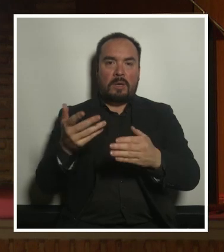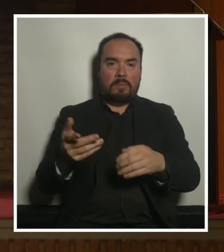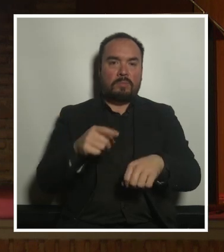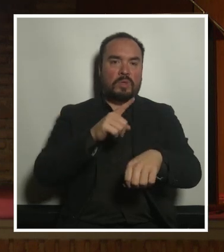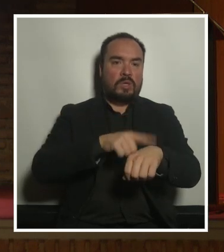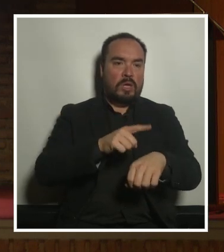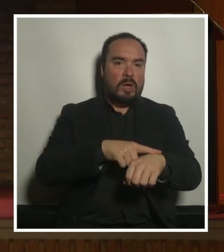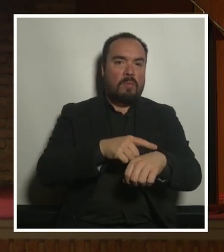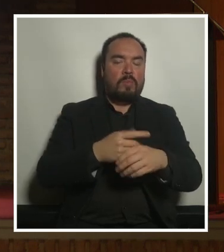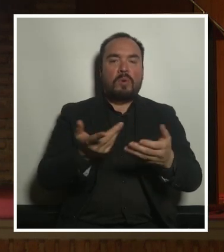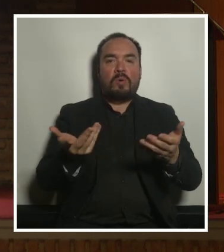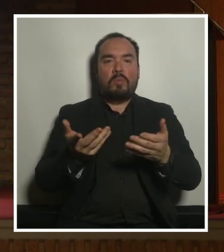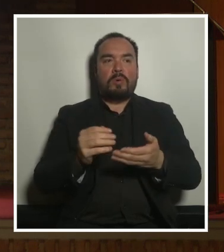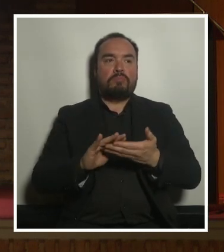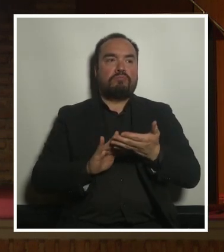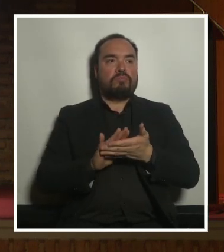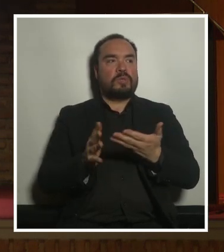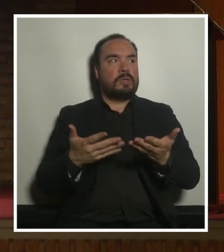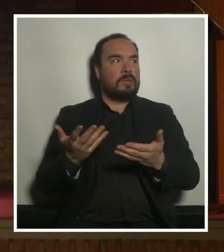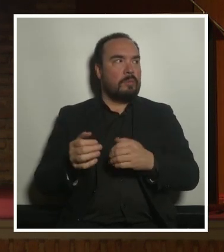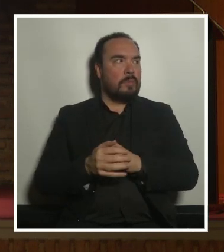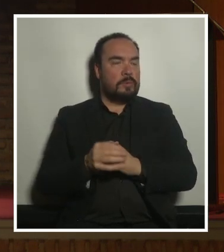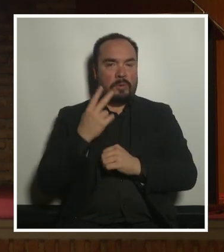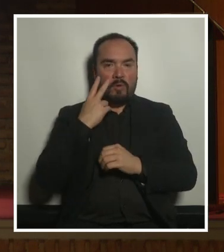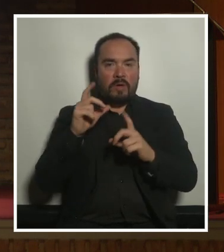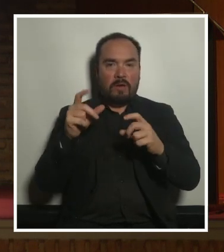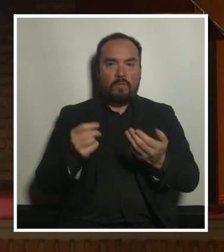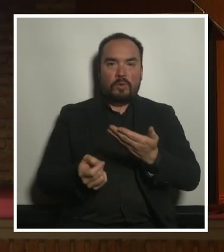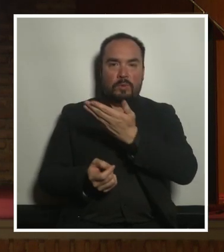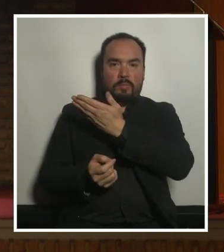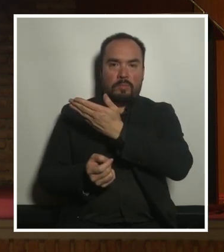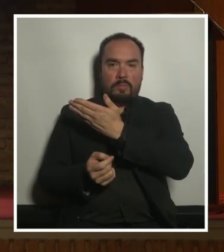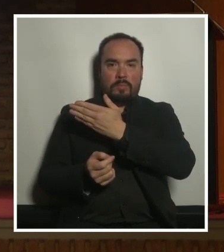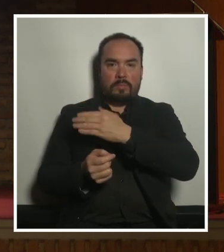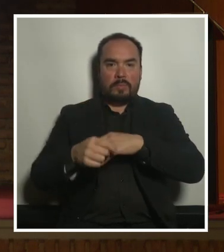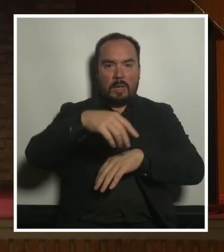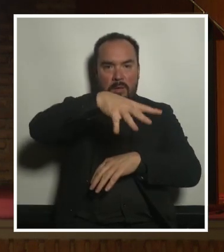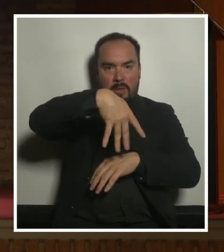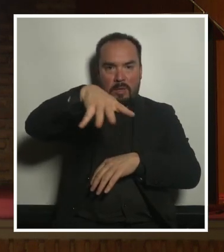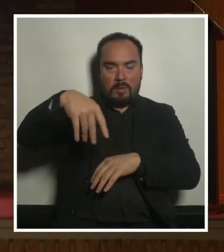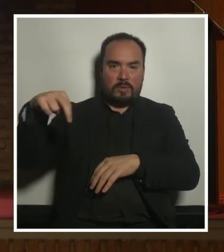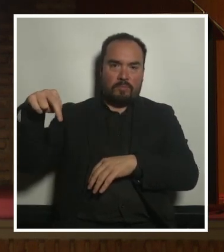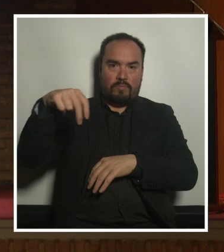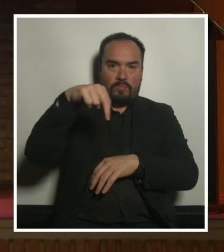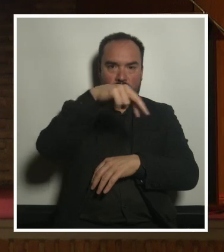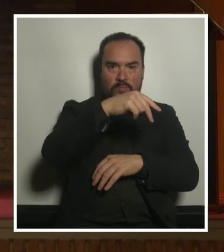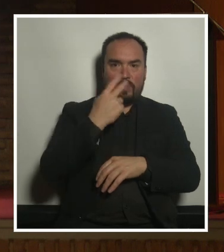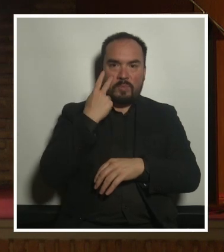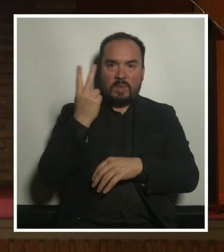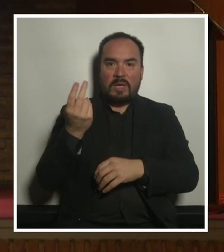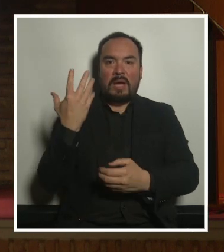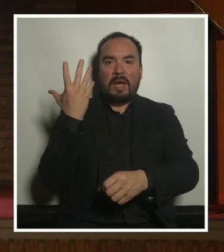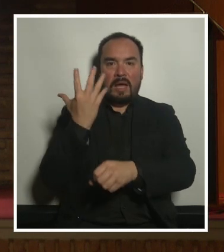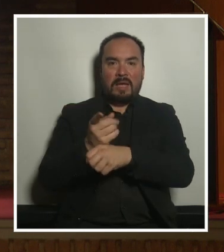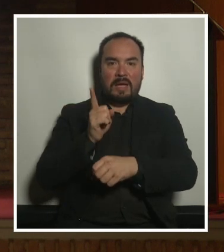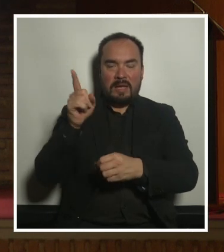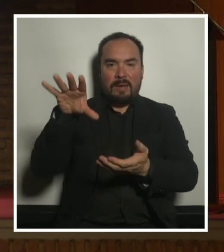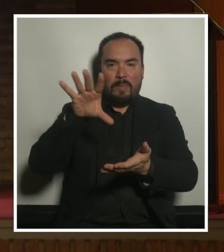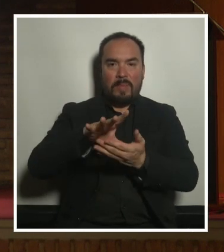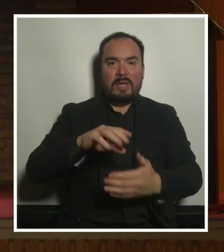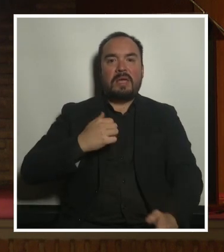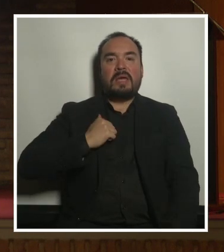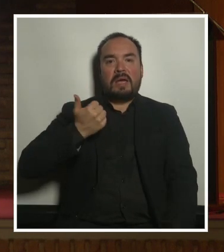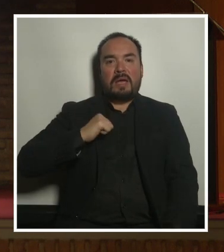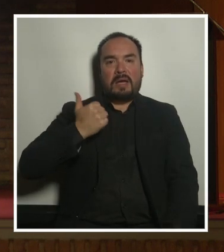nada que ver un cruce así grande esto es en Toronto en Canadá un cruce que te